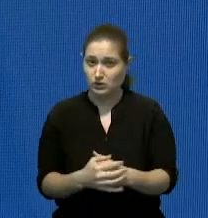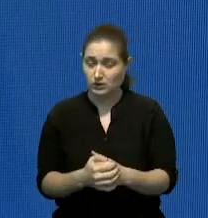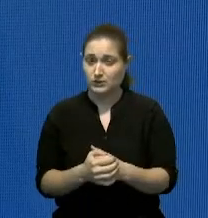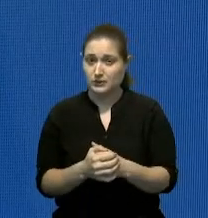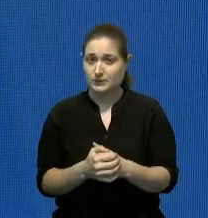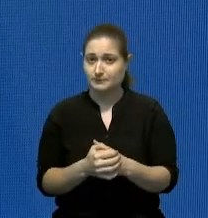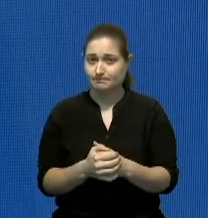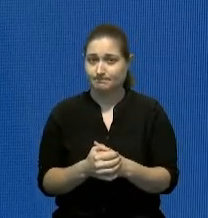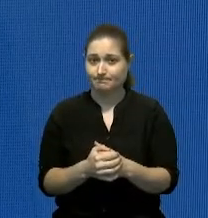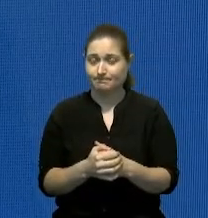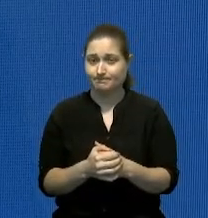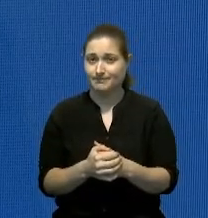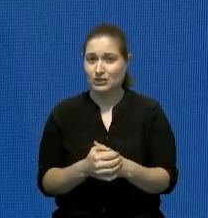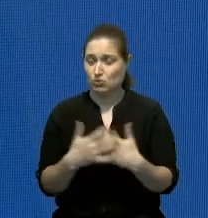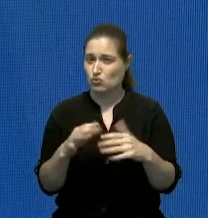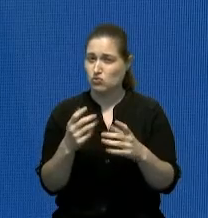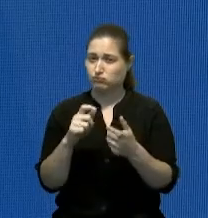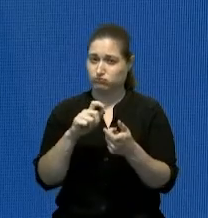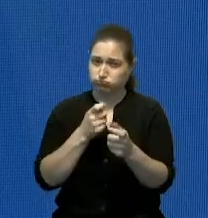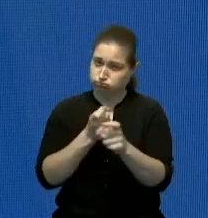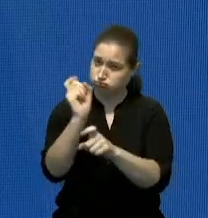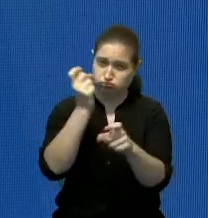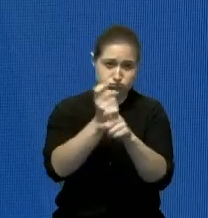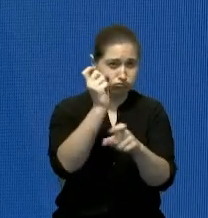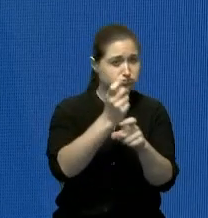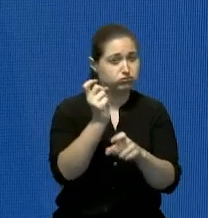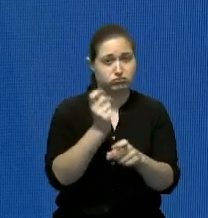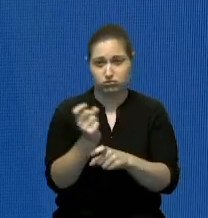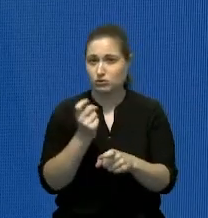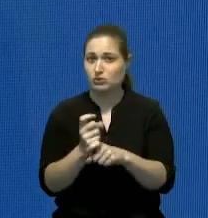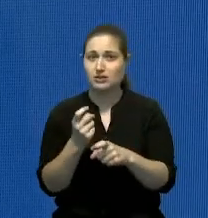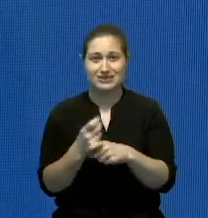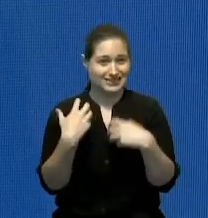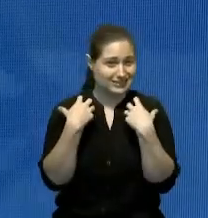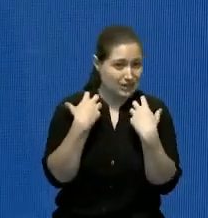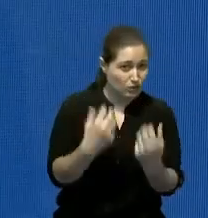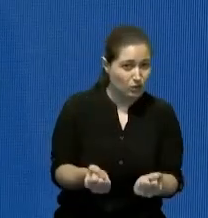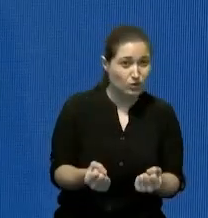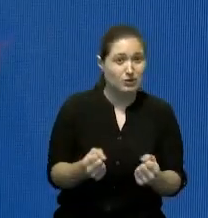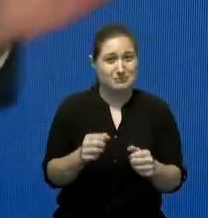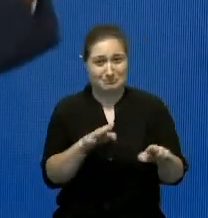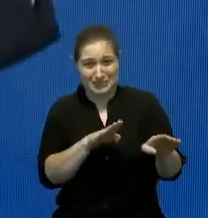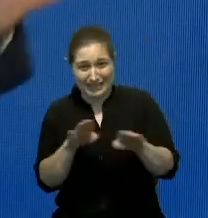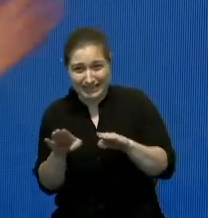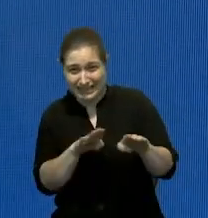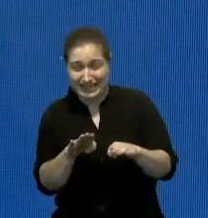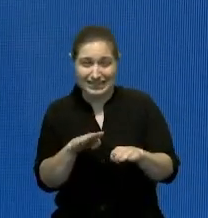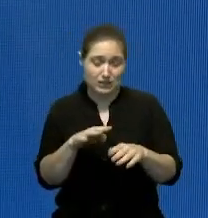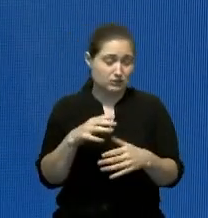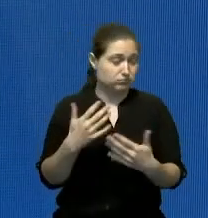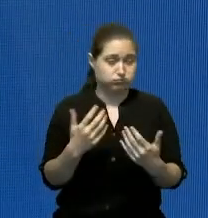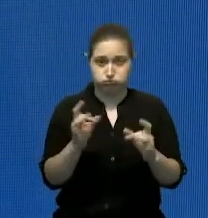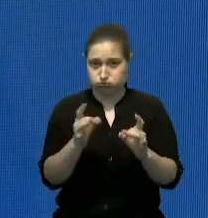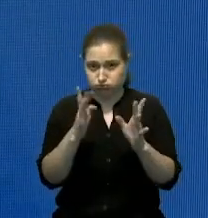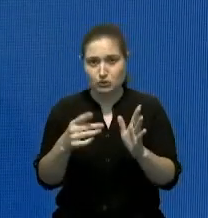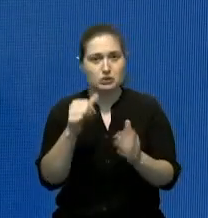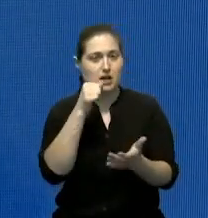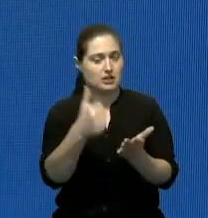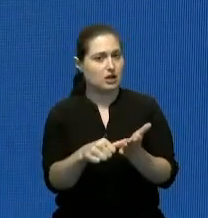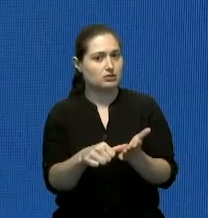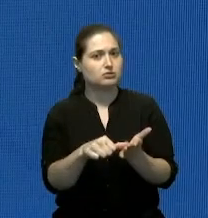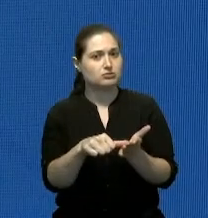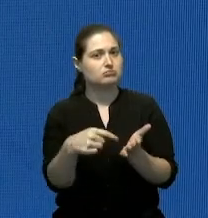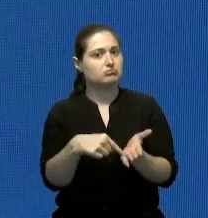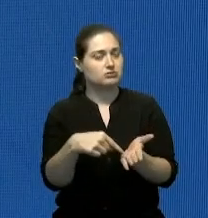cuanto al daño que le está haciendo tanto de salud como de comportamiento. Esta carta se la presentaremos cuando